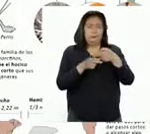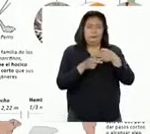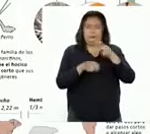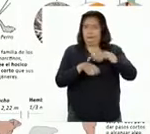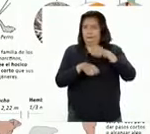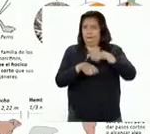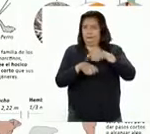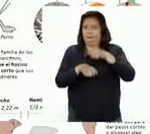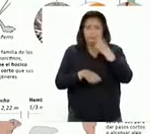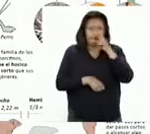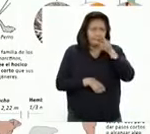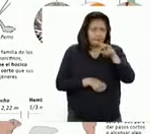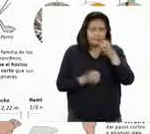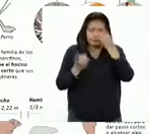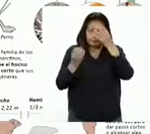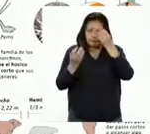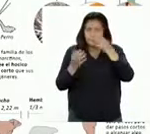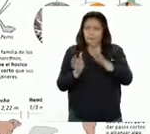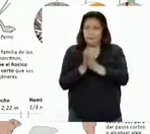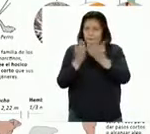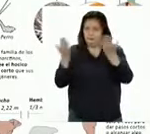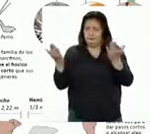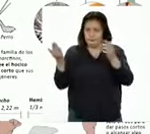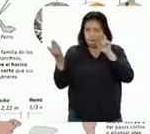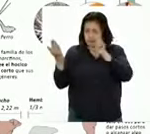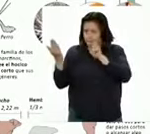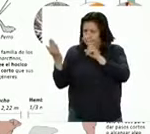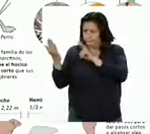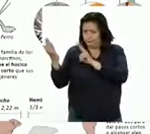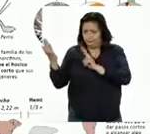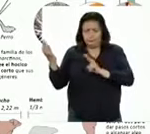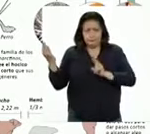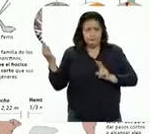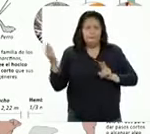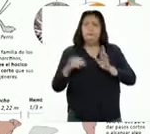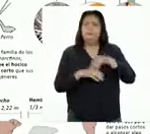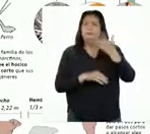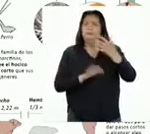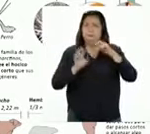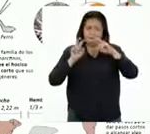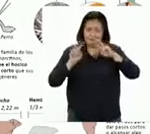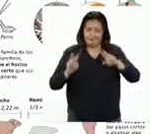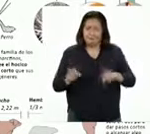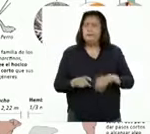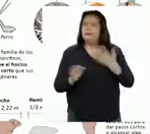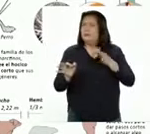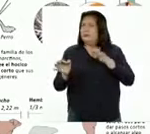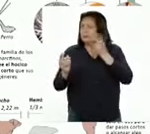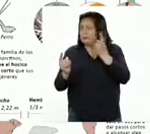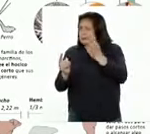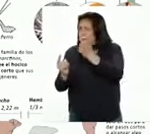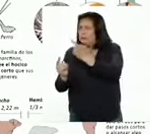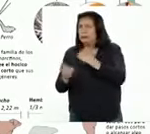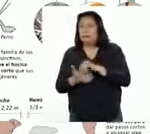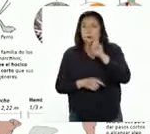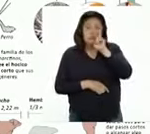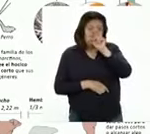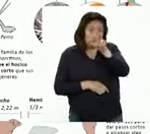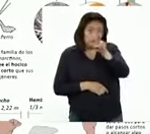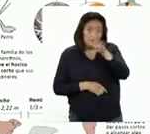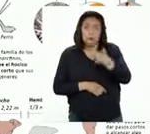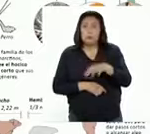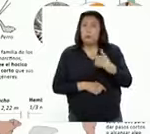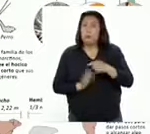rápidamente la información que se presenta y luego iremos analizando al detalle. Como ven,